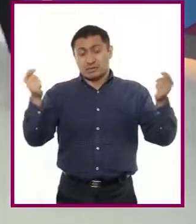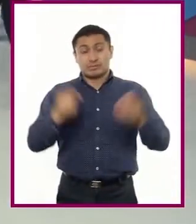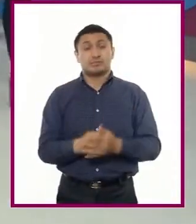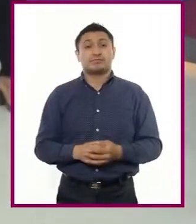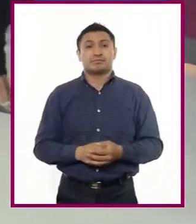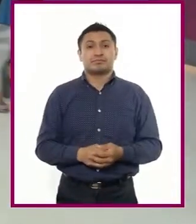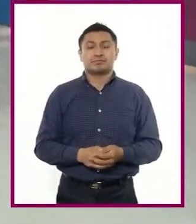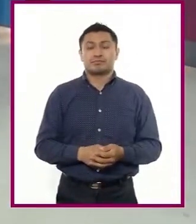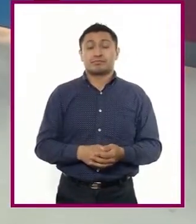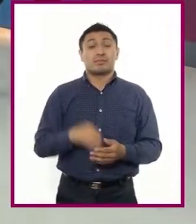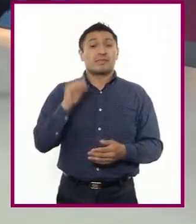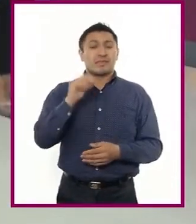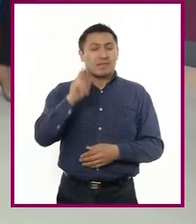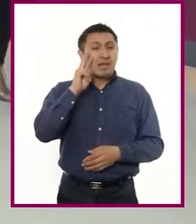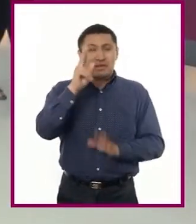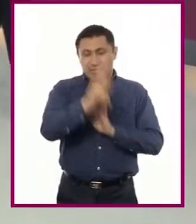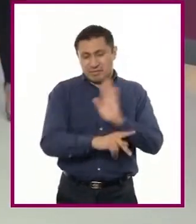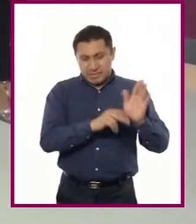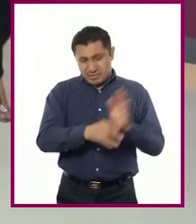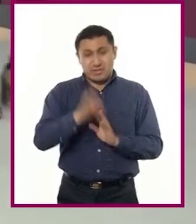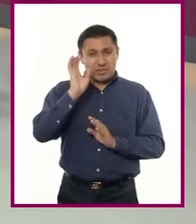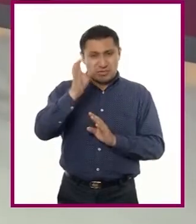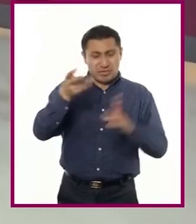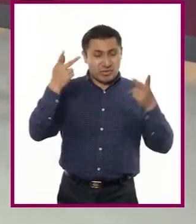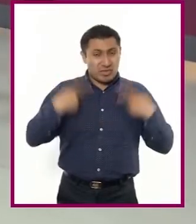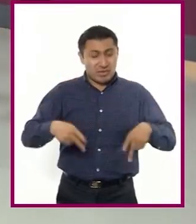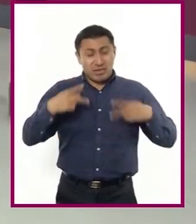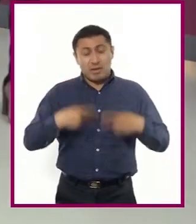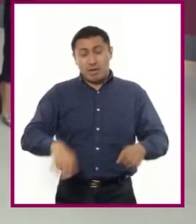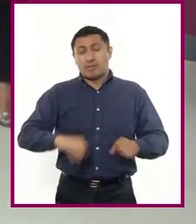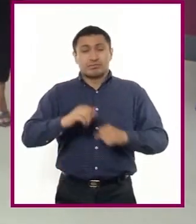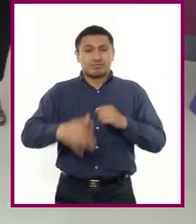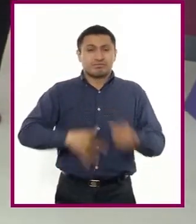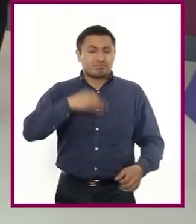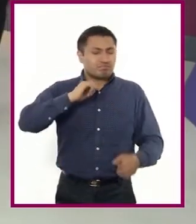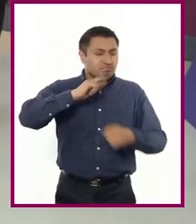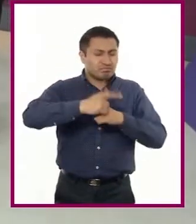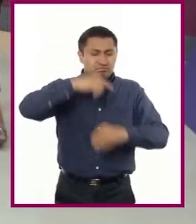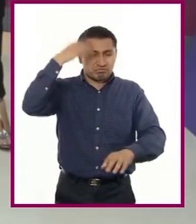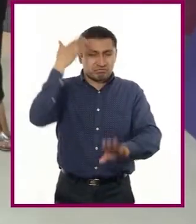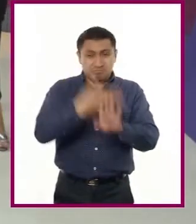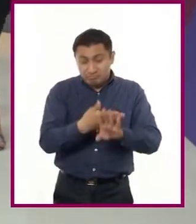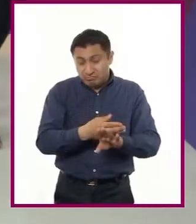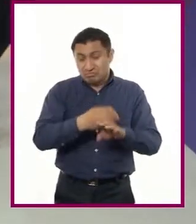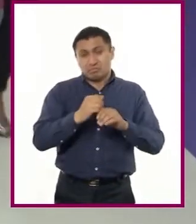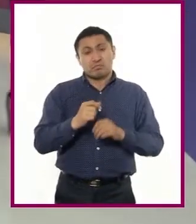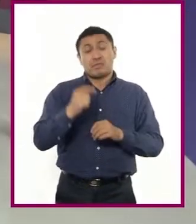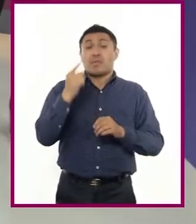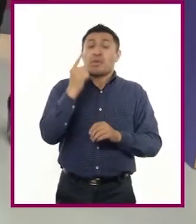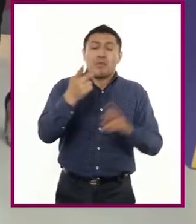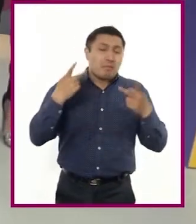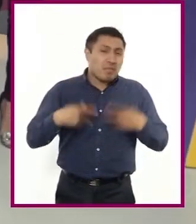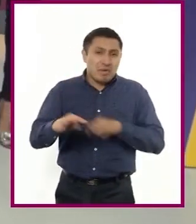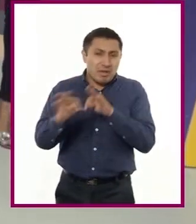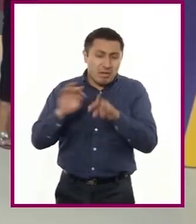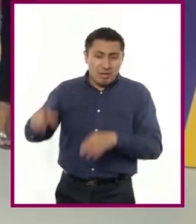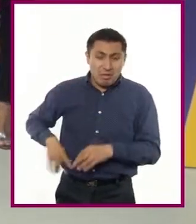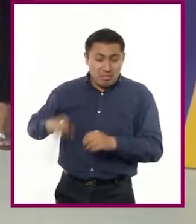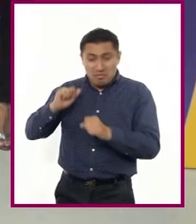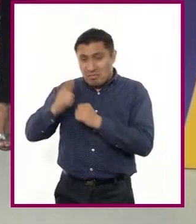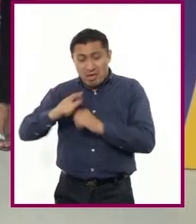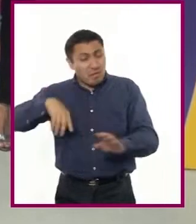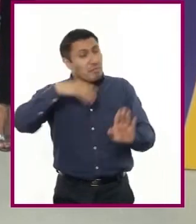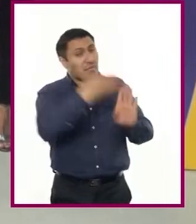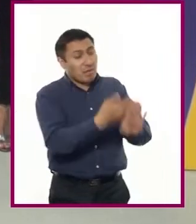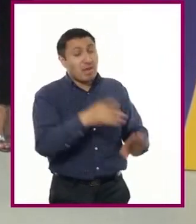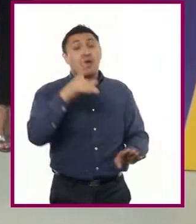apreciamos en el video, cuando la ciudadanía es afectada por alguna o algún servidor público, tiene el derecho